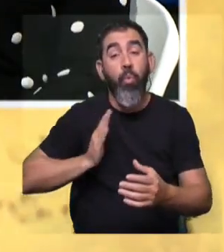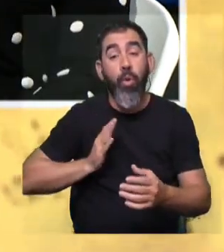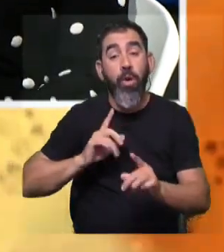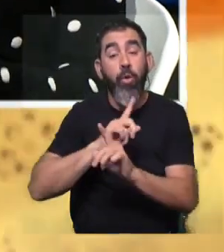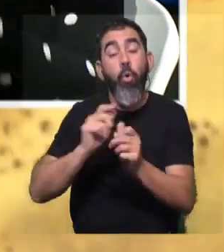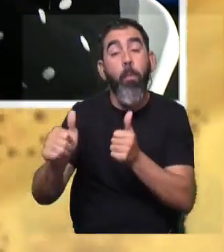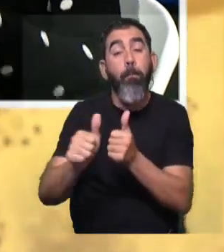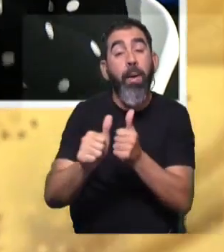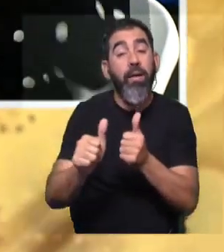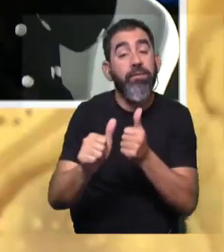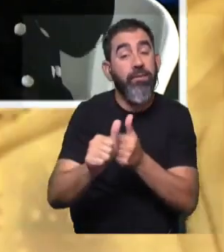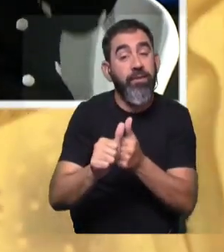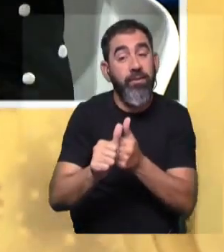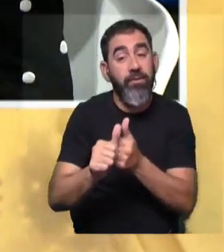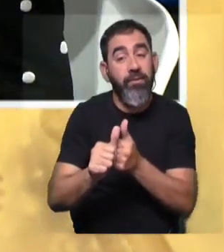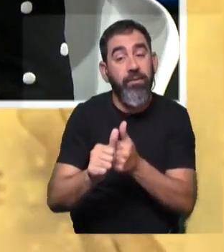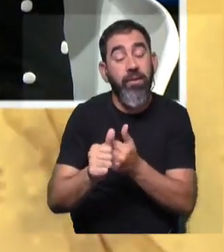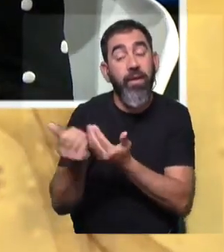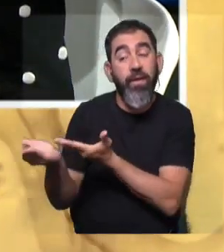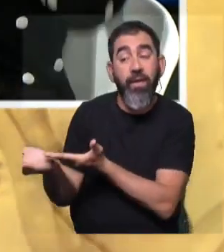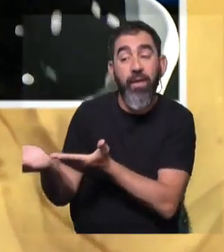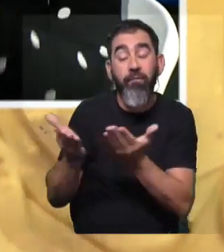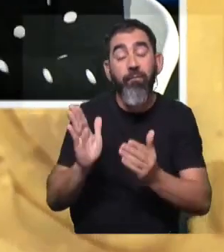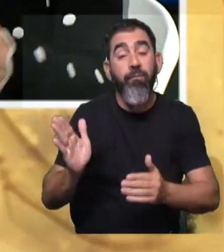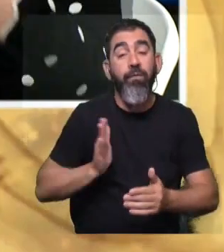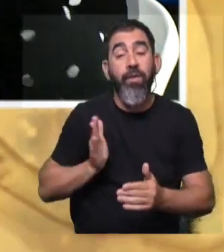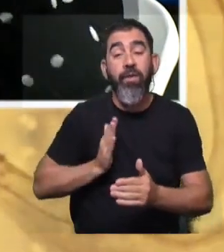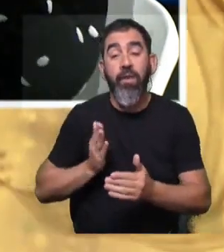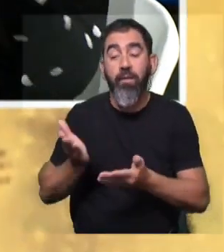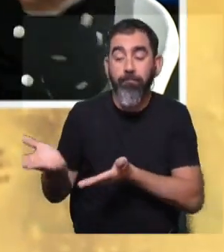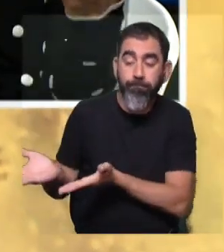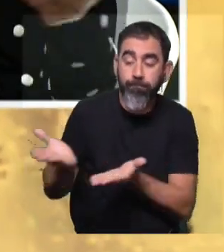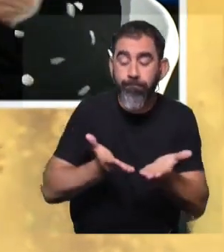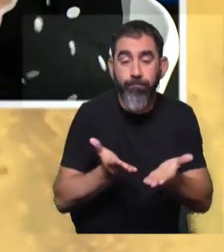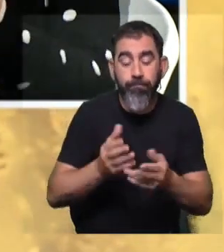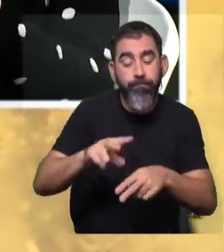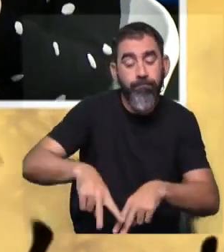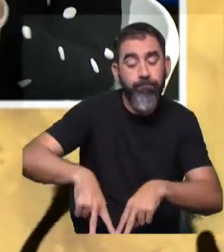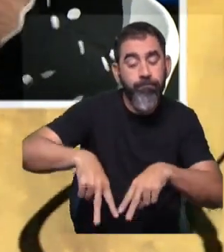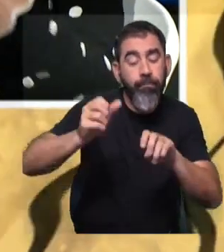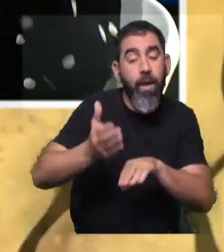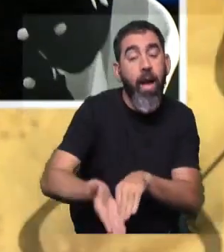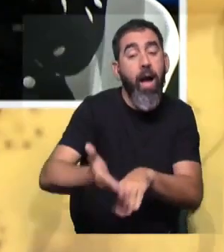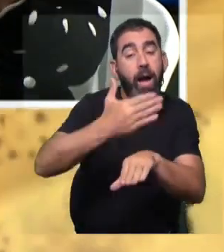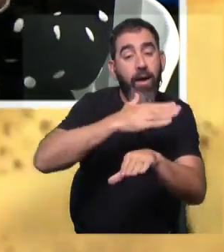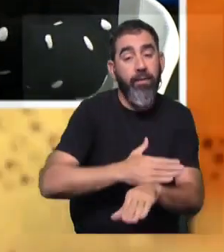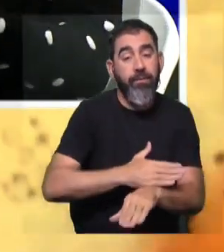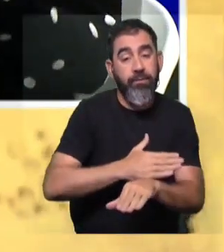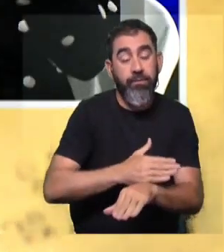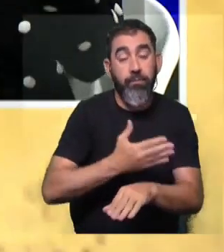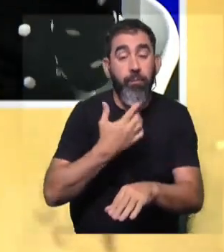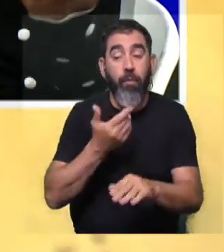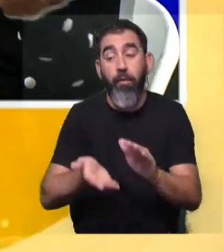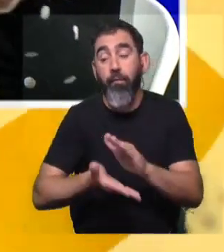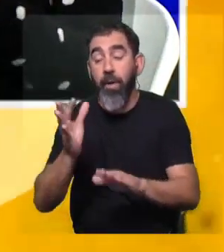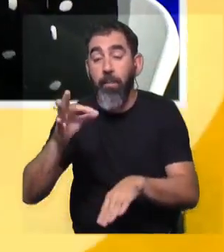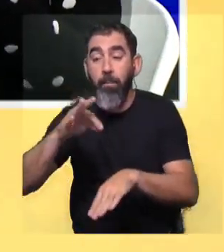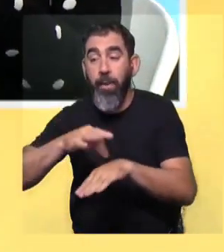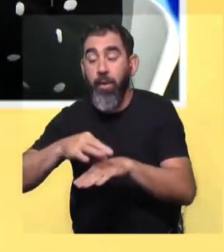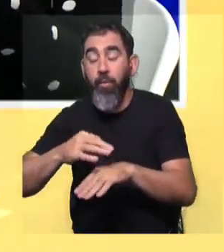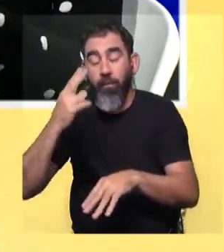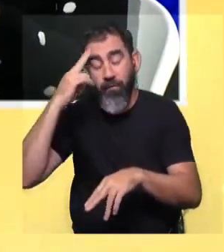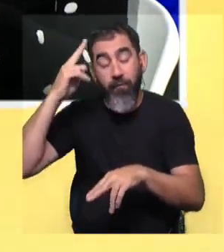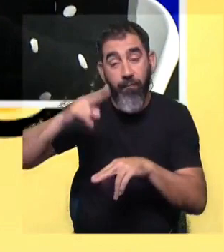pacientes. O sea, lo que se hace es invitar a las mujeres que en cualquier estudio diagnóstico en general uno va al médico, tiene alguna situación,